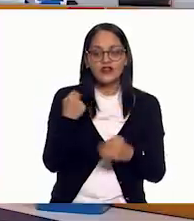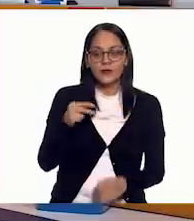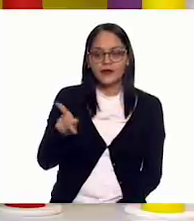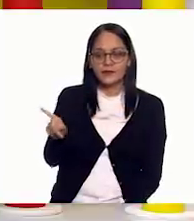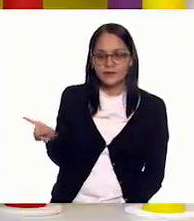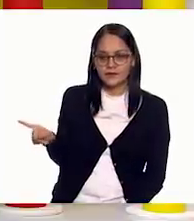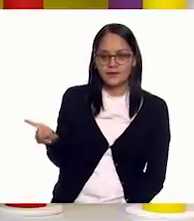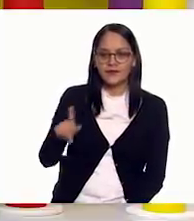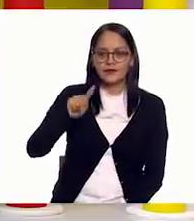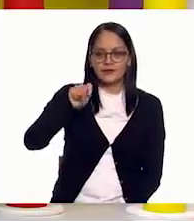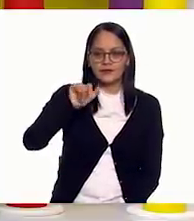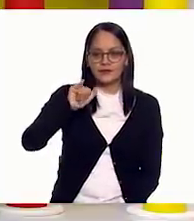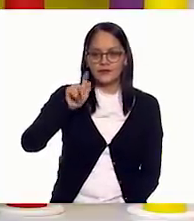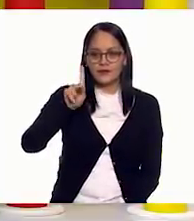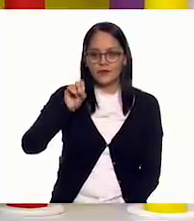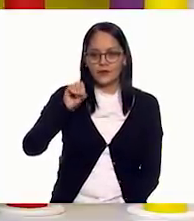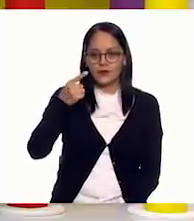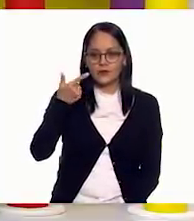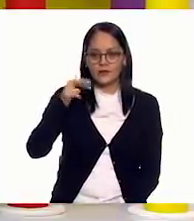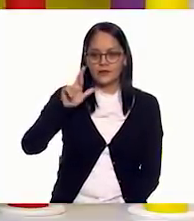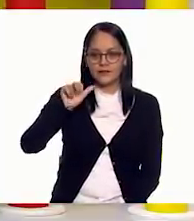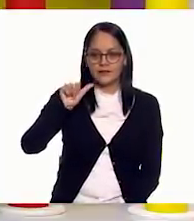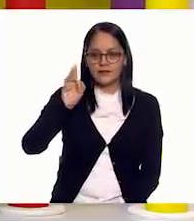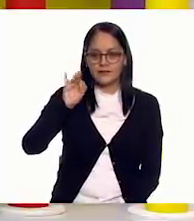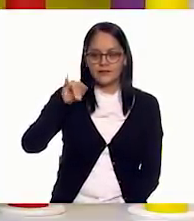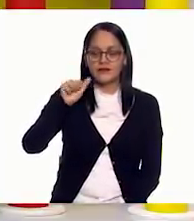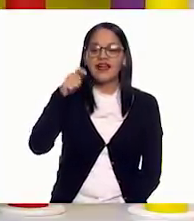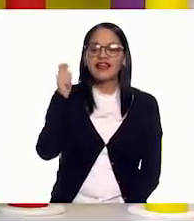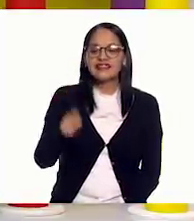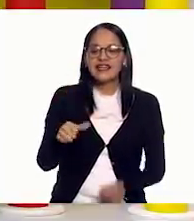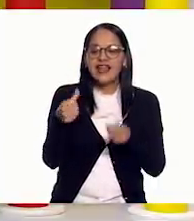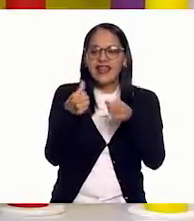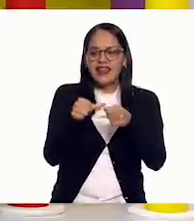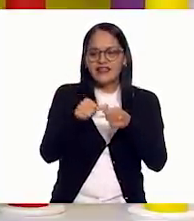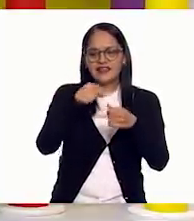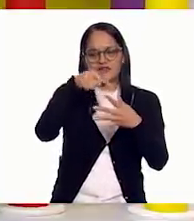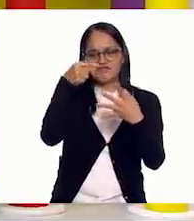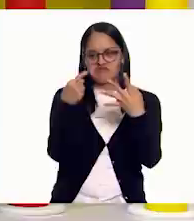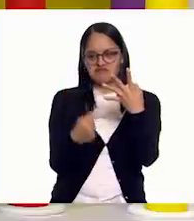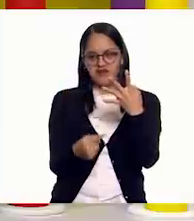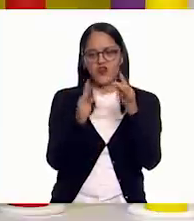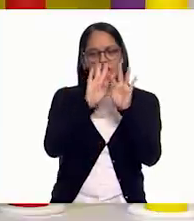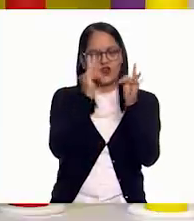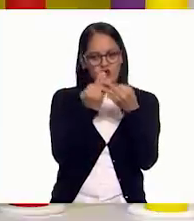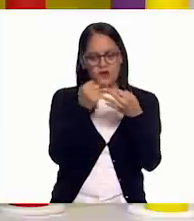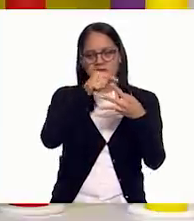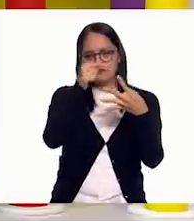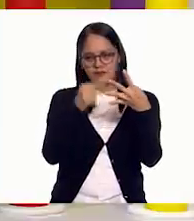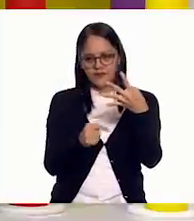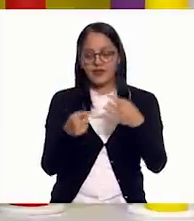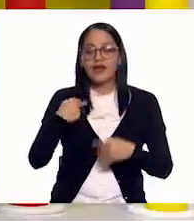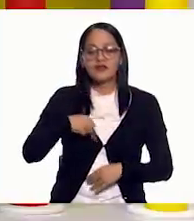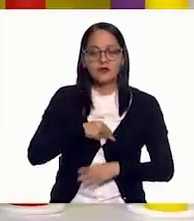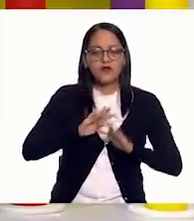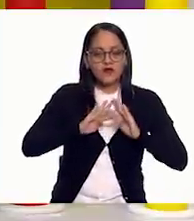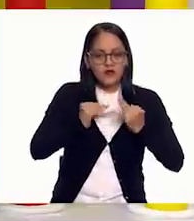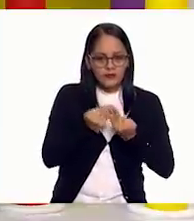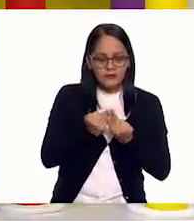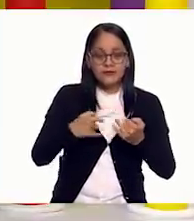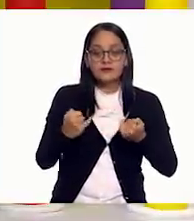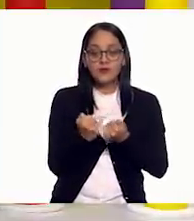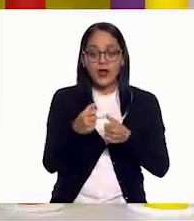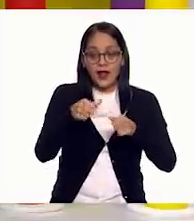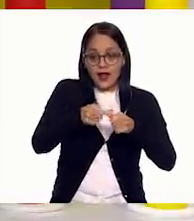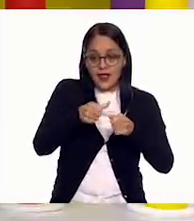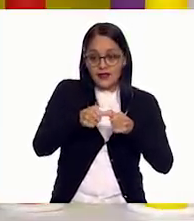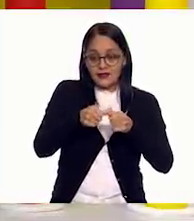Ah, muy cierto. Entonces, tenemos el estilo, la tipografía, tendrá que ver con